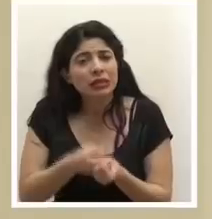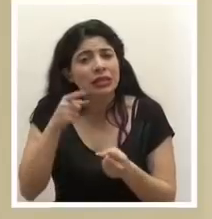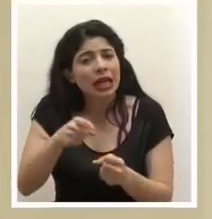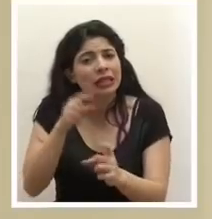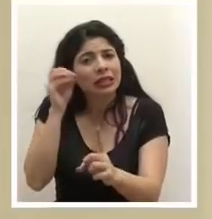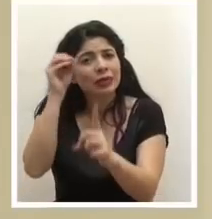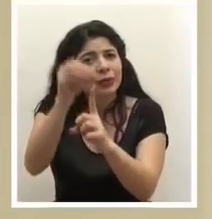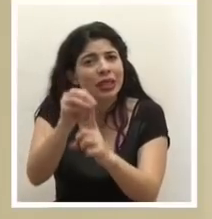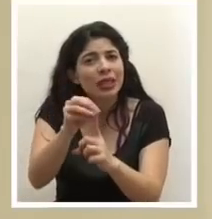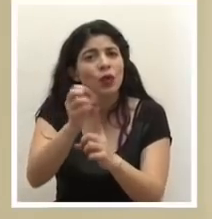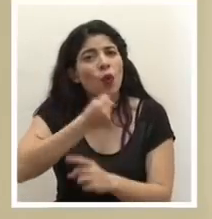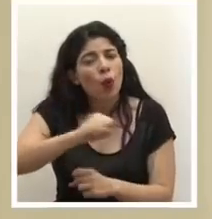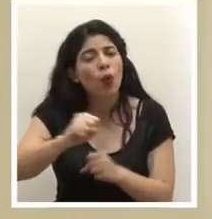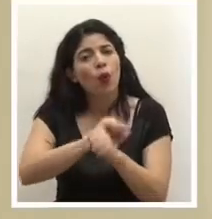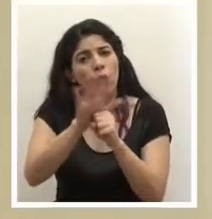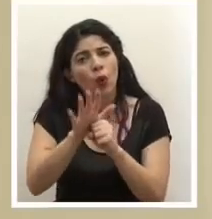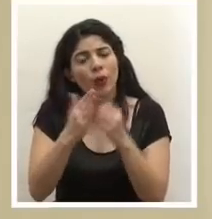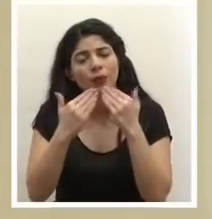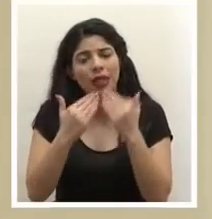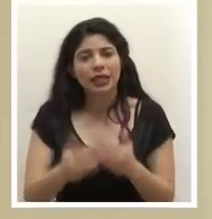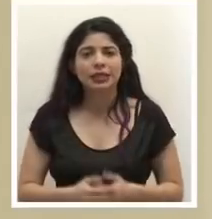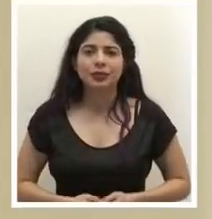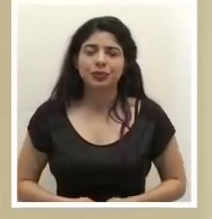causa en contra del COVID-19. Gracias.